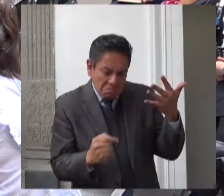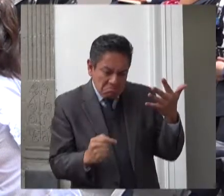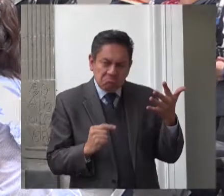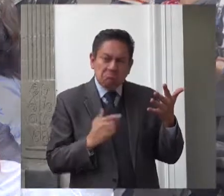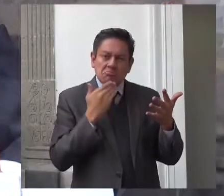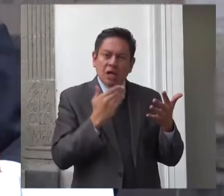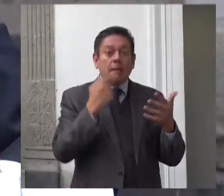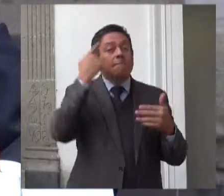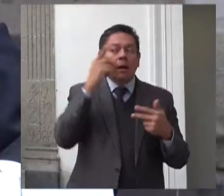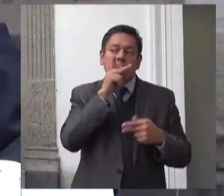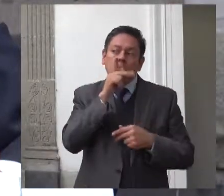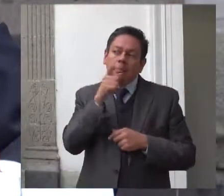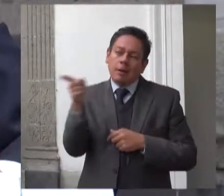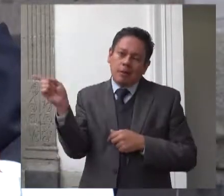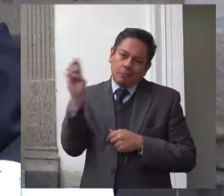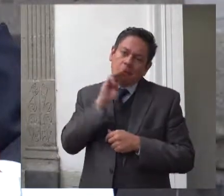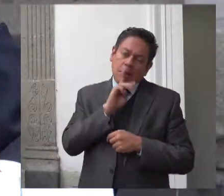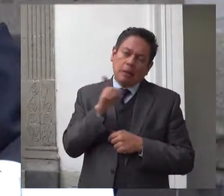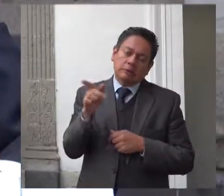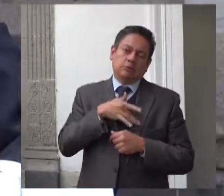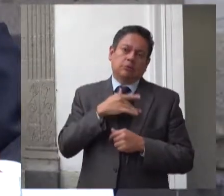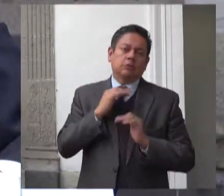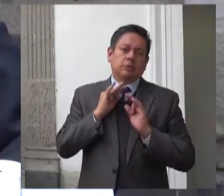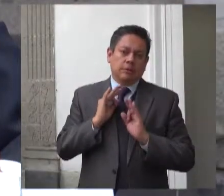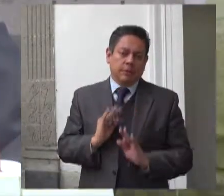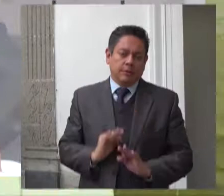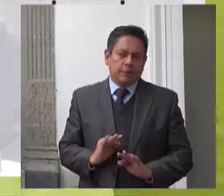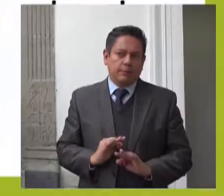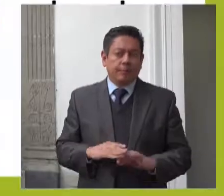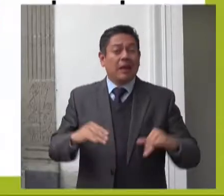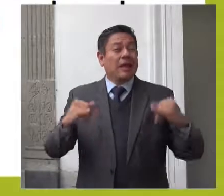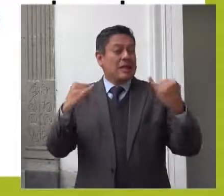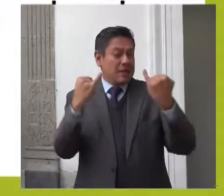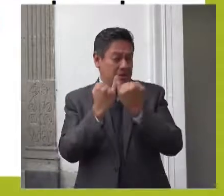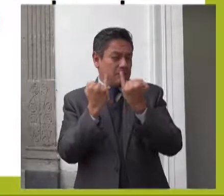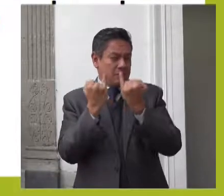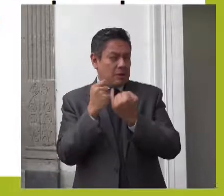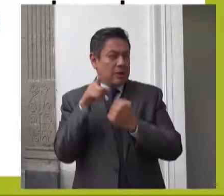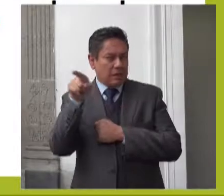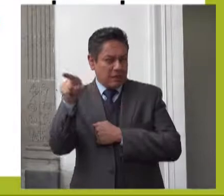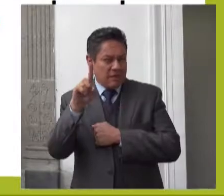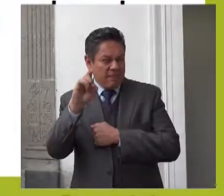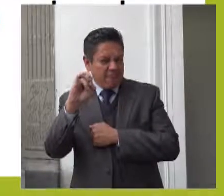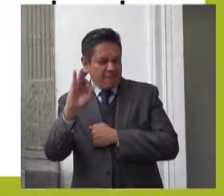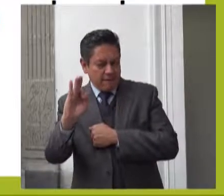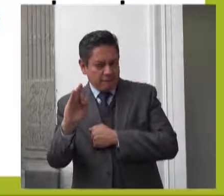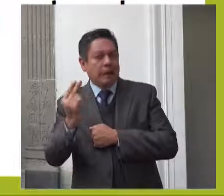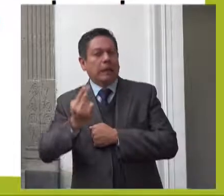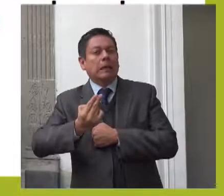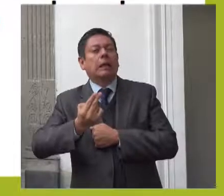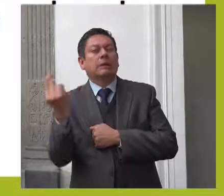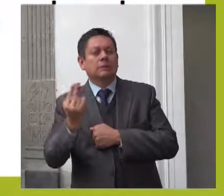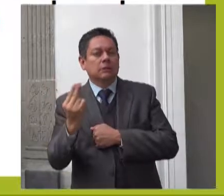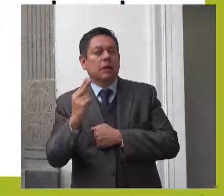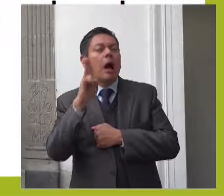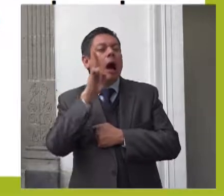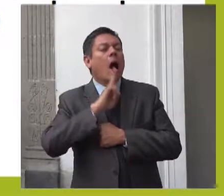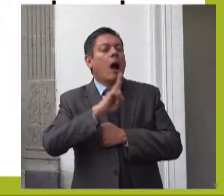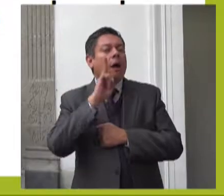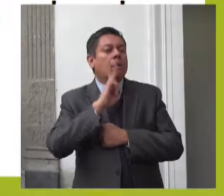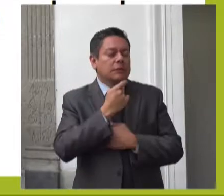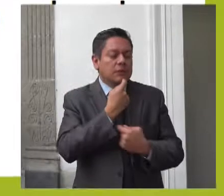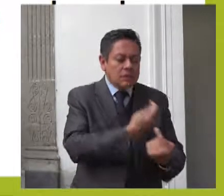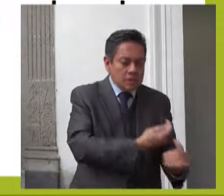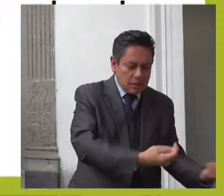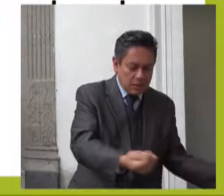garantizar que la prestación de los servicios para la atención cuidado y desarrollo integral infantil